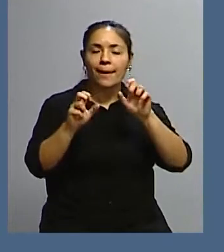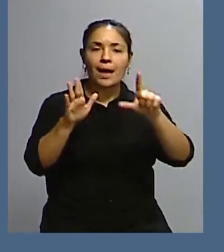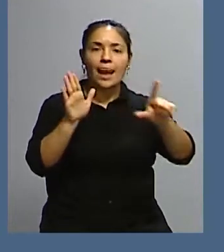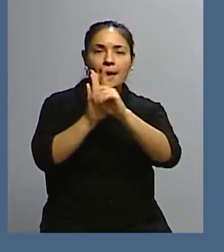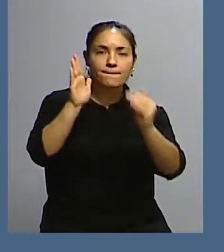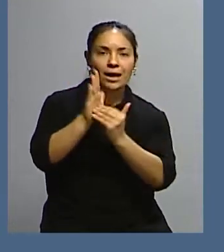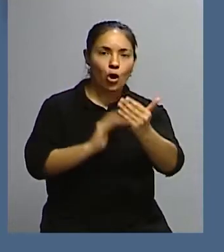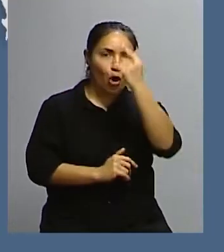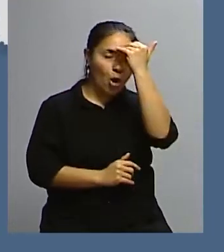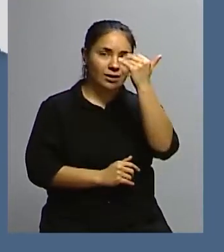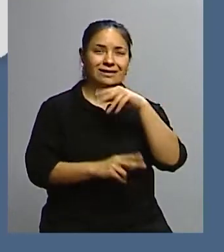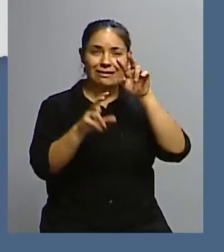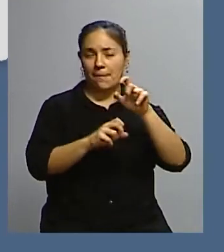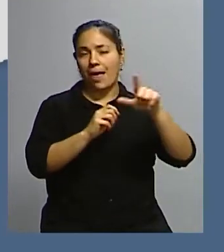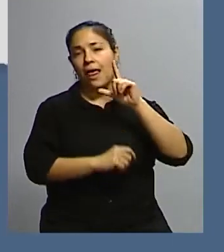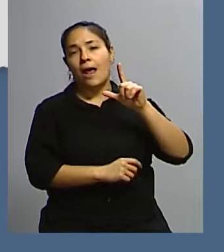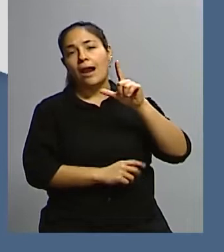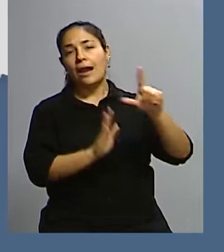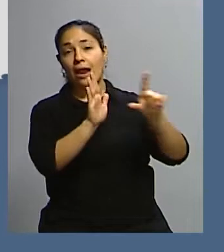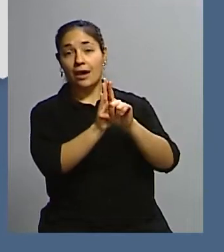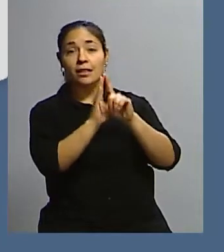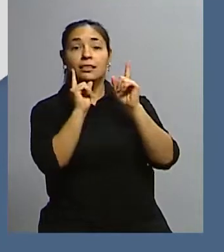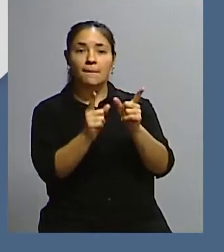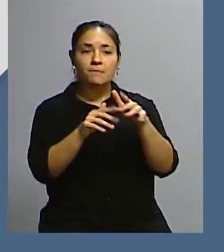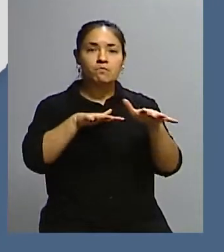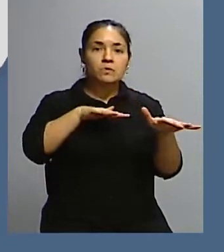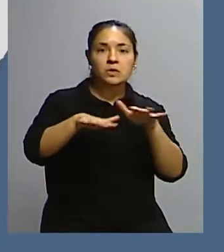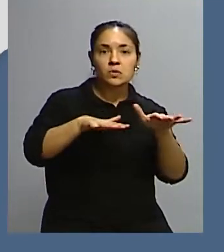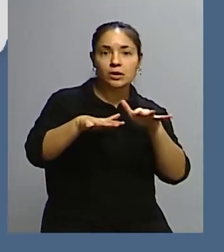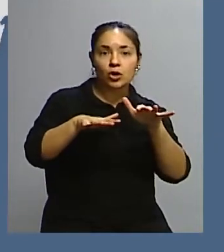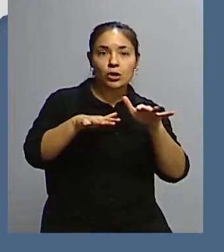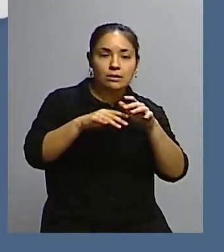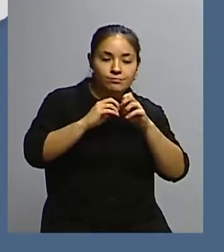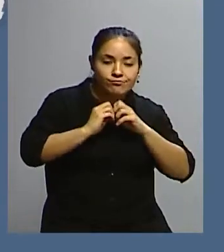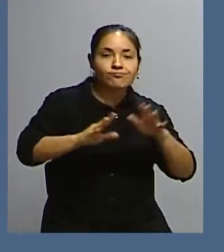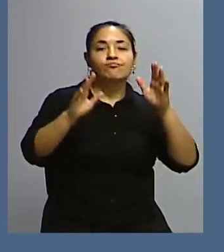no solamente a nivel legal, sino también justamente los hechos que dieron lugar a que este proceso iniciara.